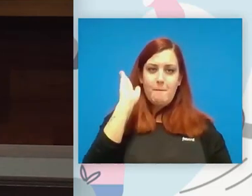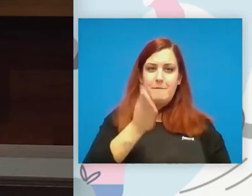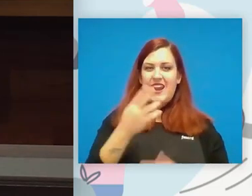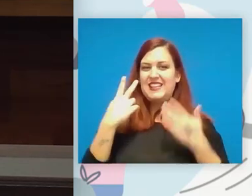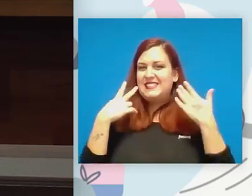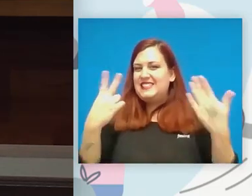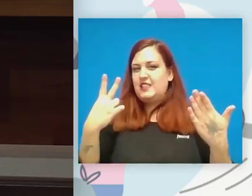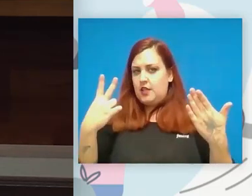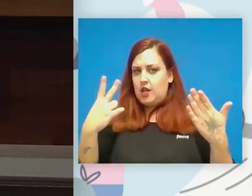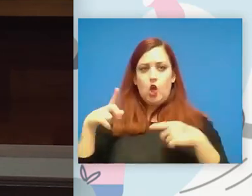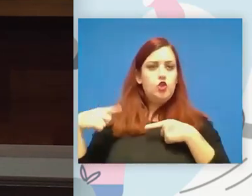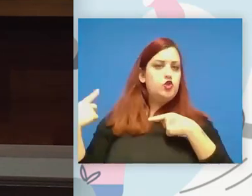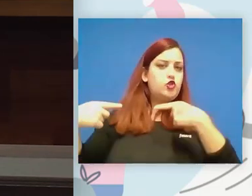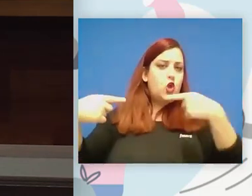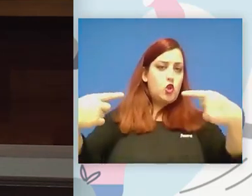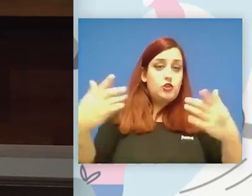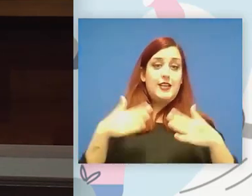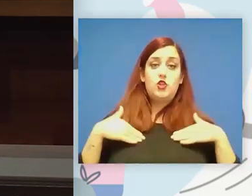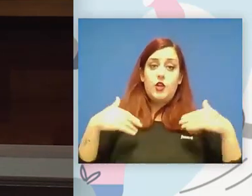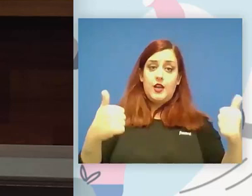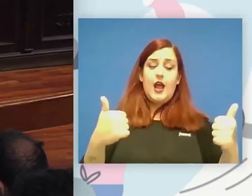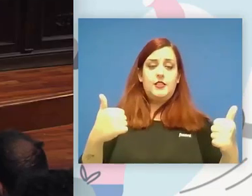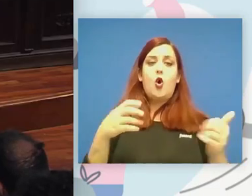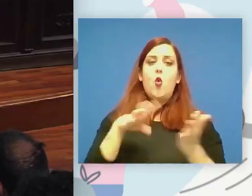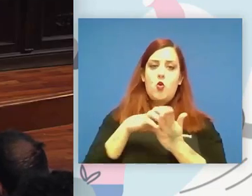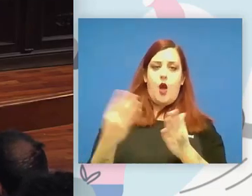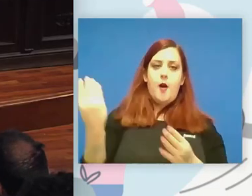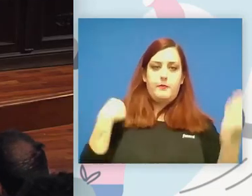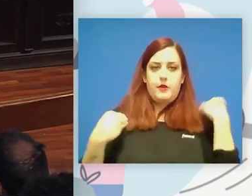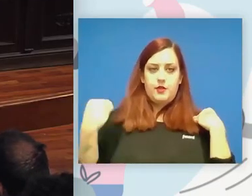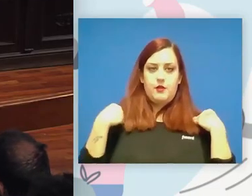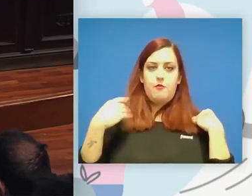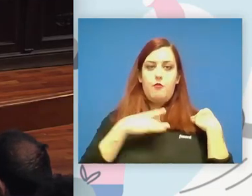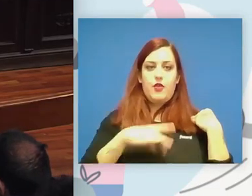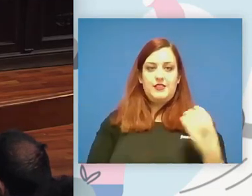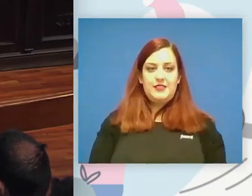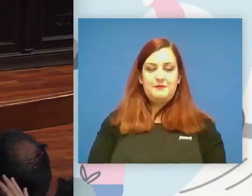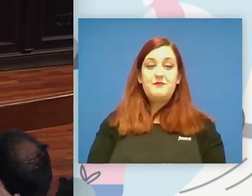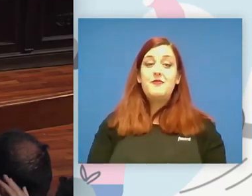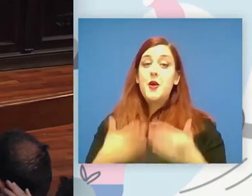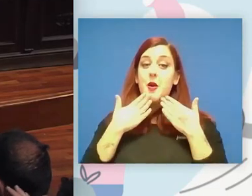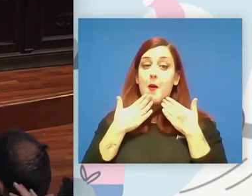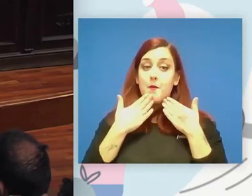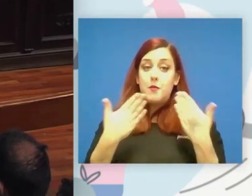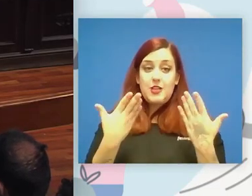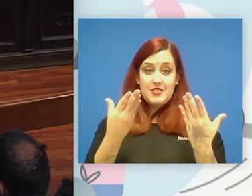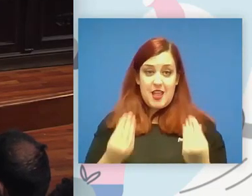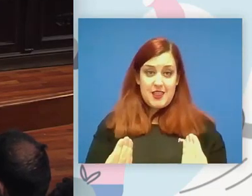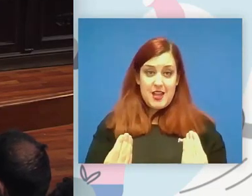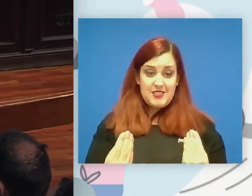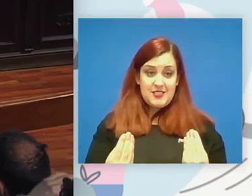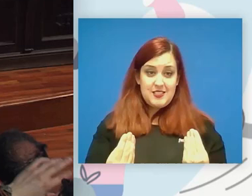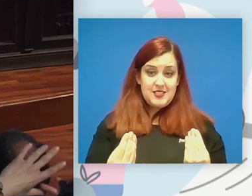y estamos ahí para cualquier consulta muchas gracias muy bien pues gracias yo creo que estamos ya